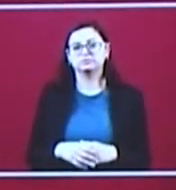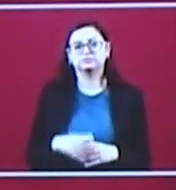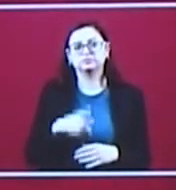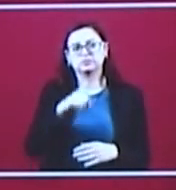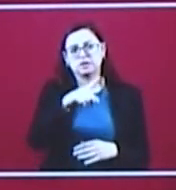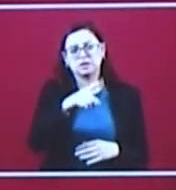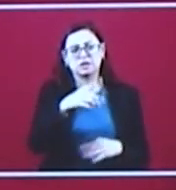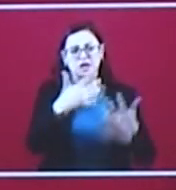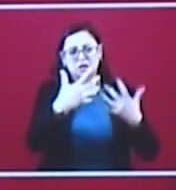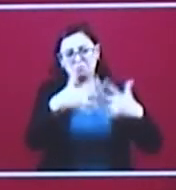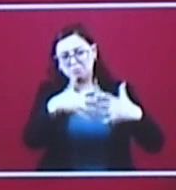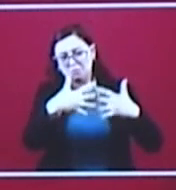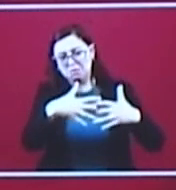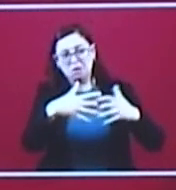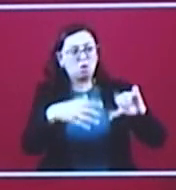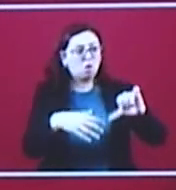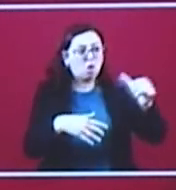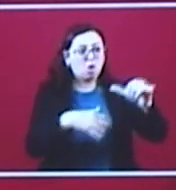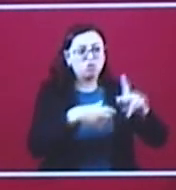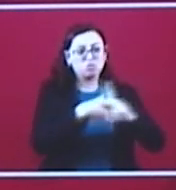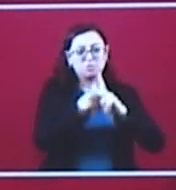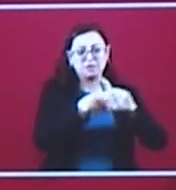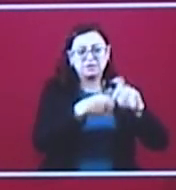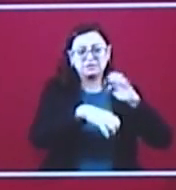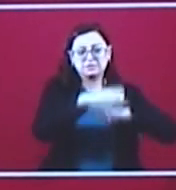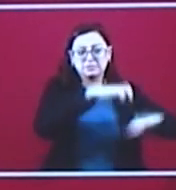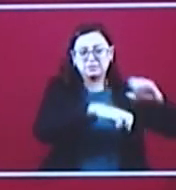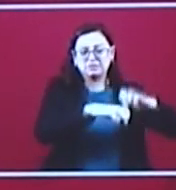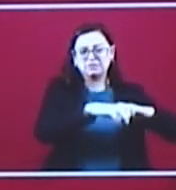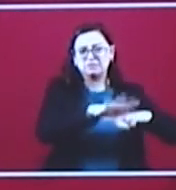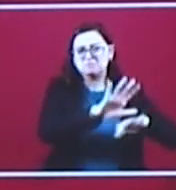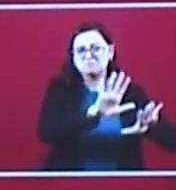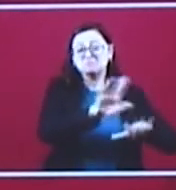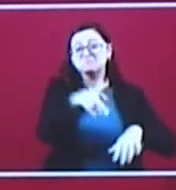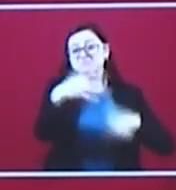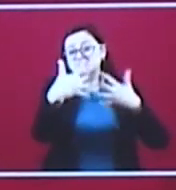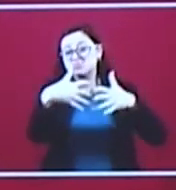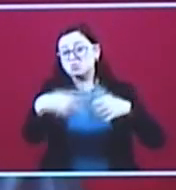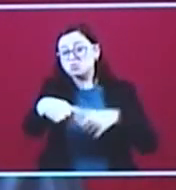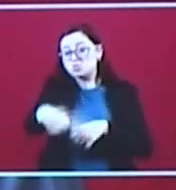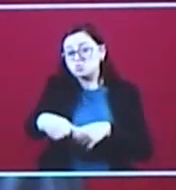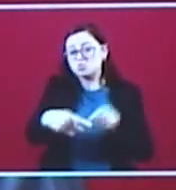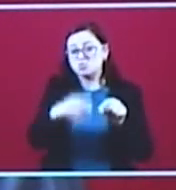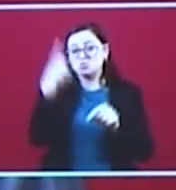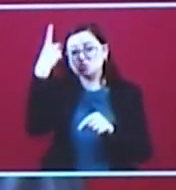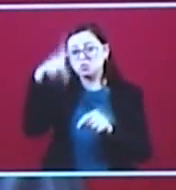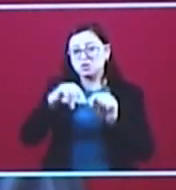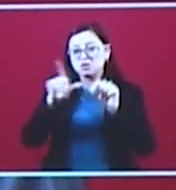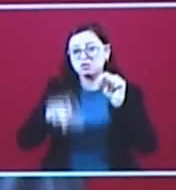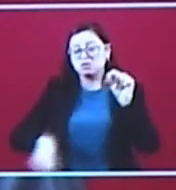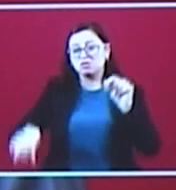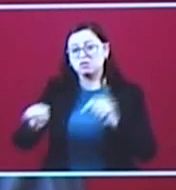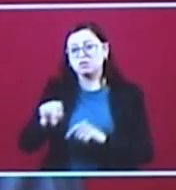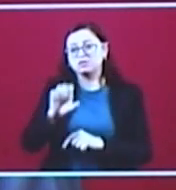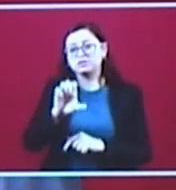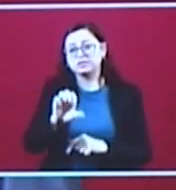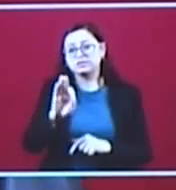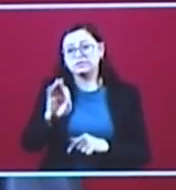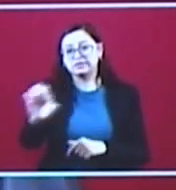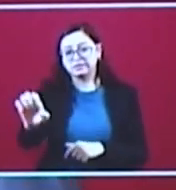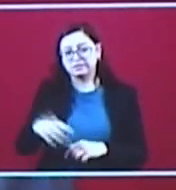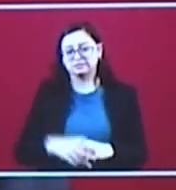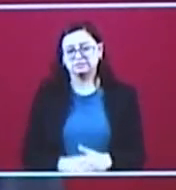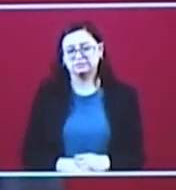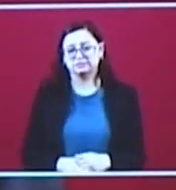entonces ¿para qué la consulta? ¿Para qué la polarización? ¿Para qué someter a la población, porque hay quienes están en contra,